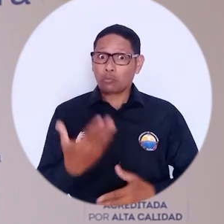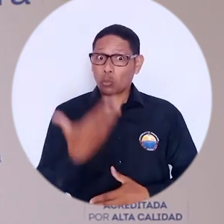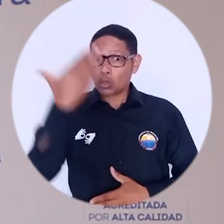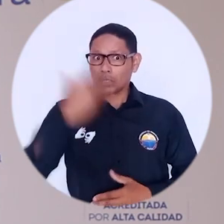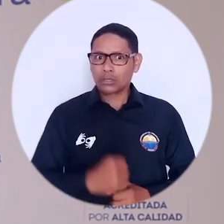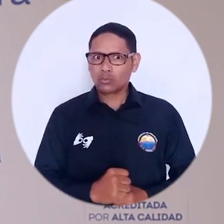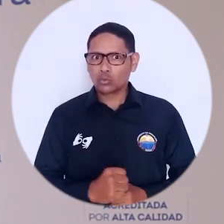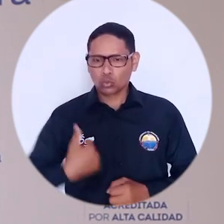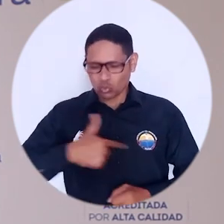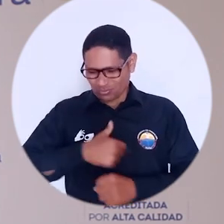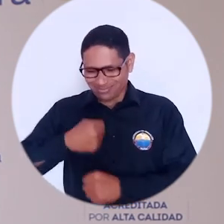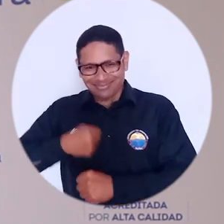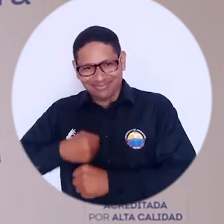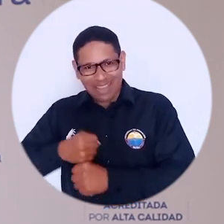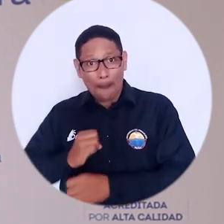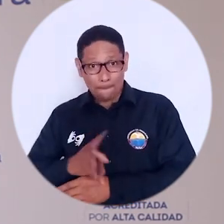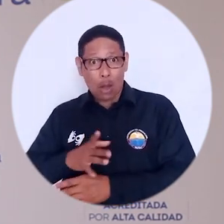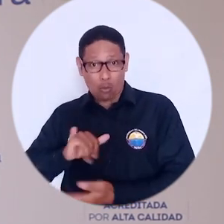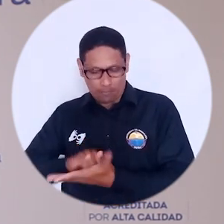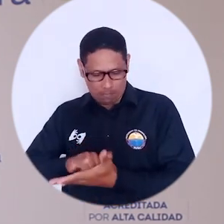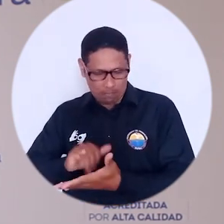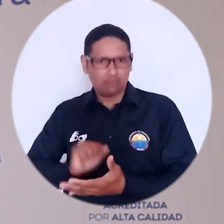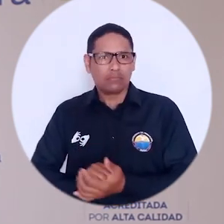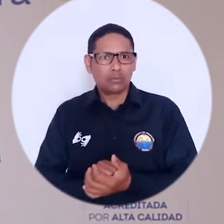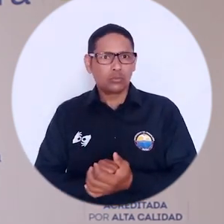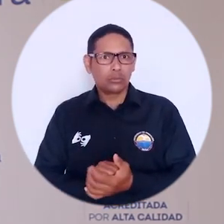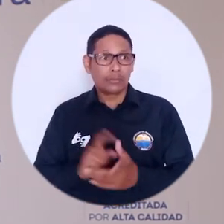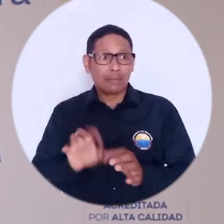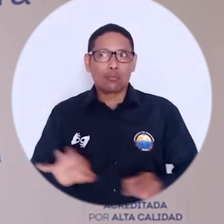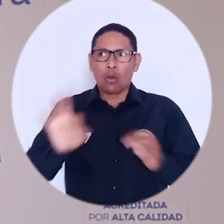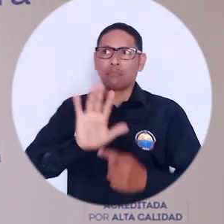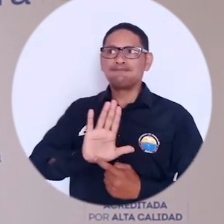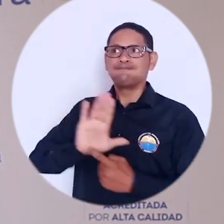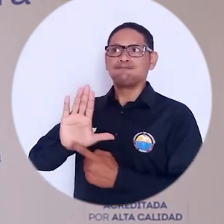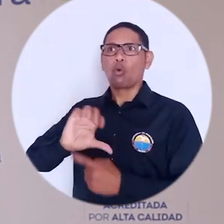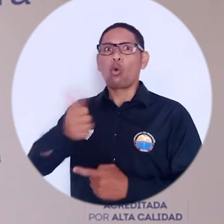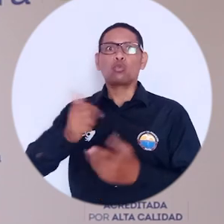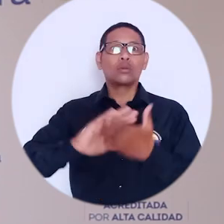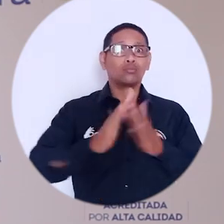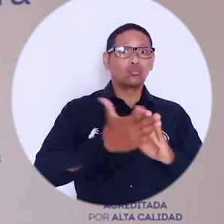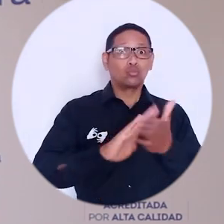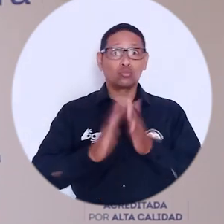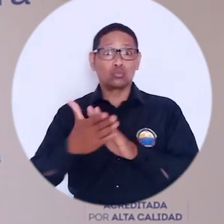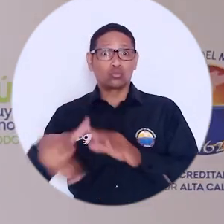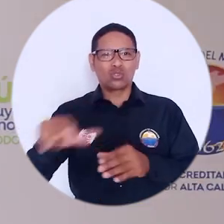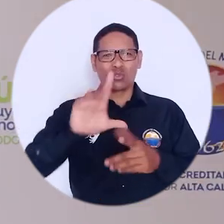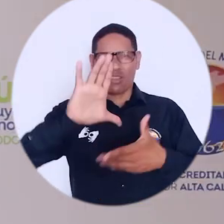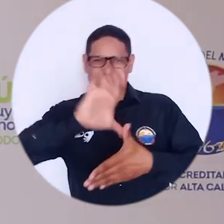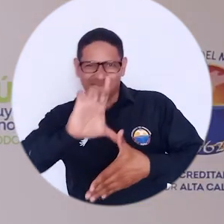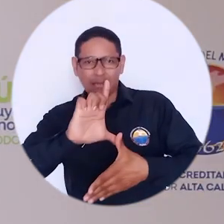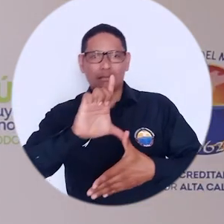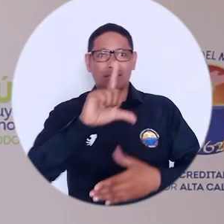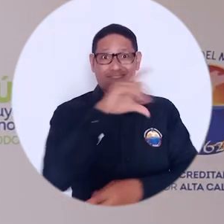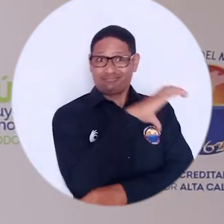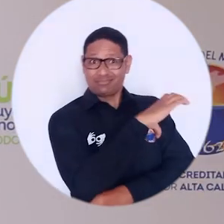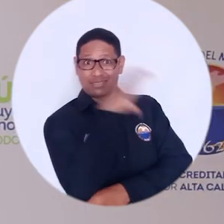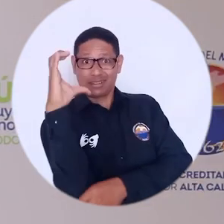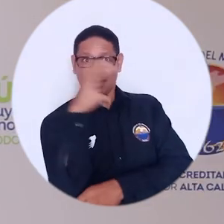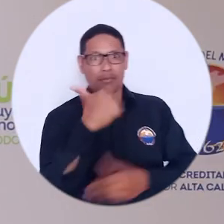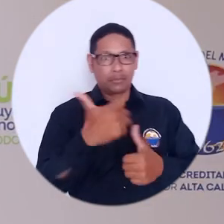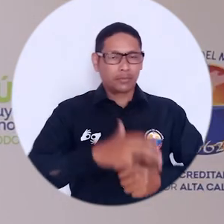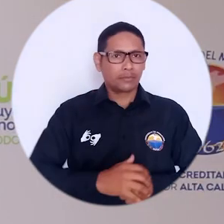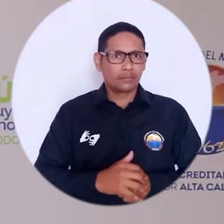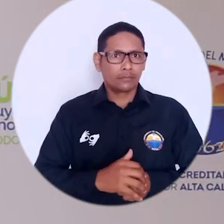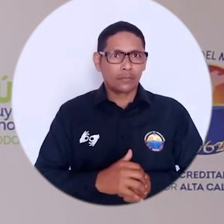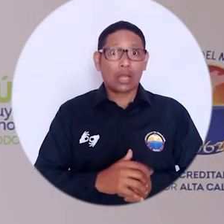agenda de nuestro trabajo en el banco y nos parece que será un ejemplo para muchas comunidades alrededor de Latinoamérica y el Caribe. Queremos agradecer a los empleados de